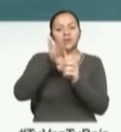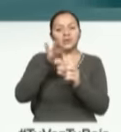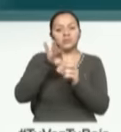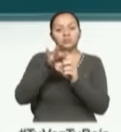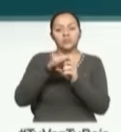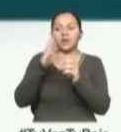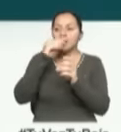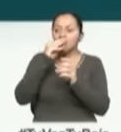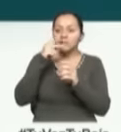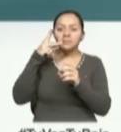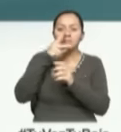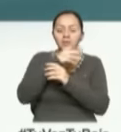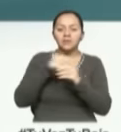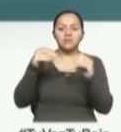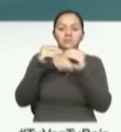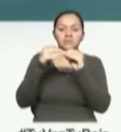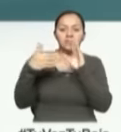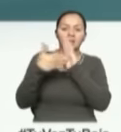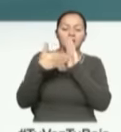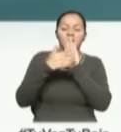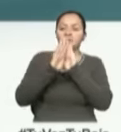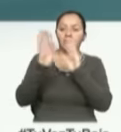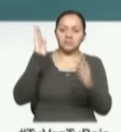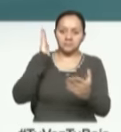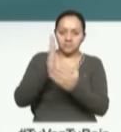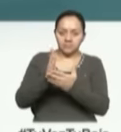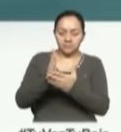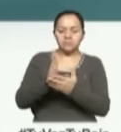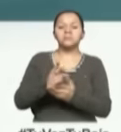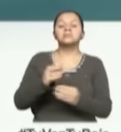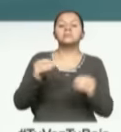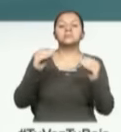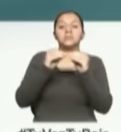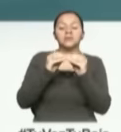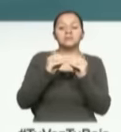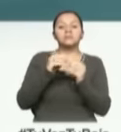calumnias y falsas acusaciones. Finalmente le dice,